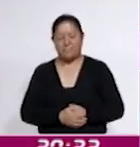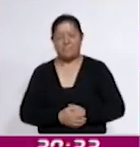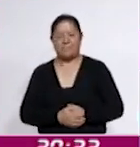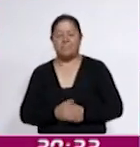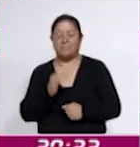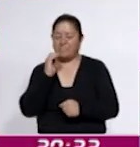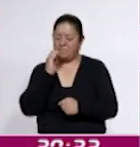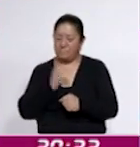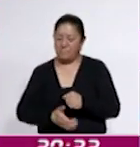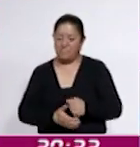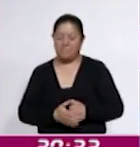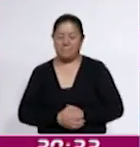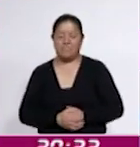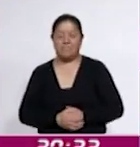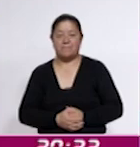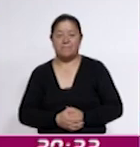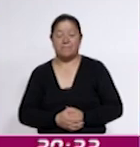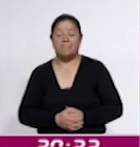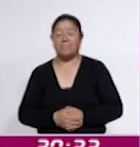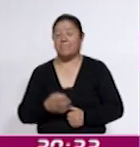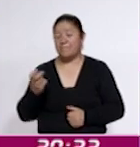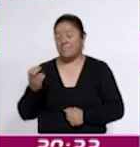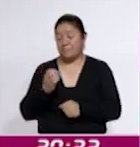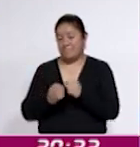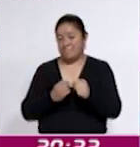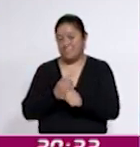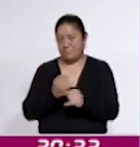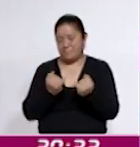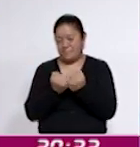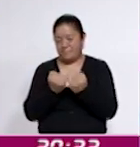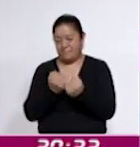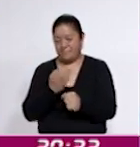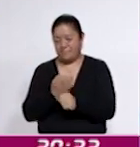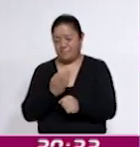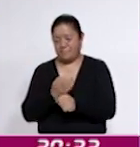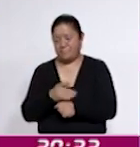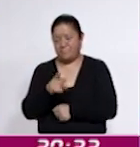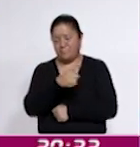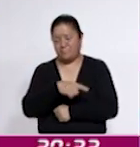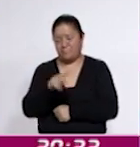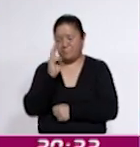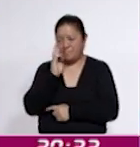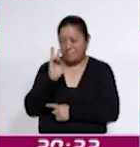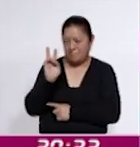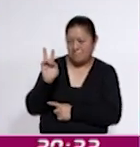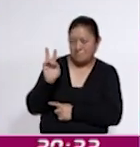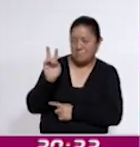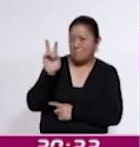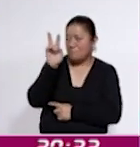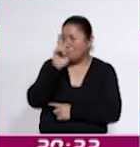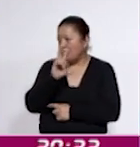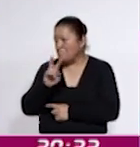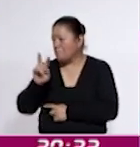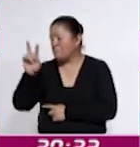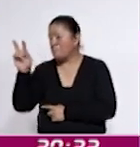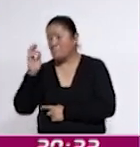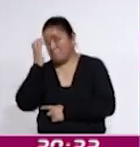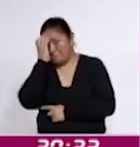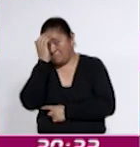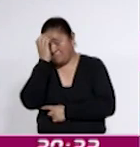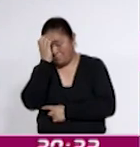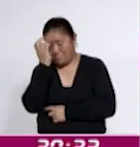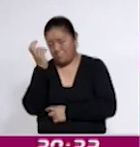Este coloquio también es una buena oportunidad para que, como espectadores, se pueda conocer los